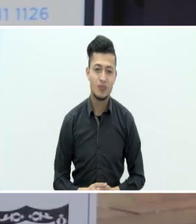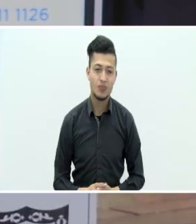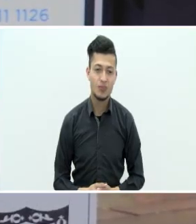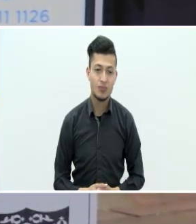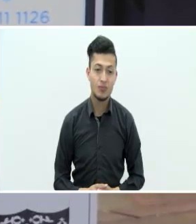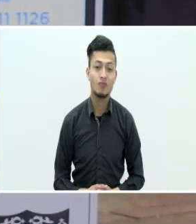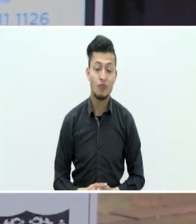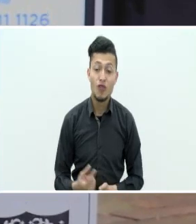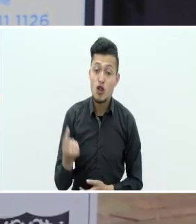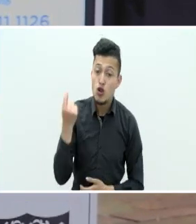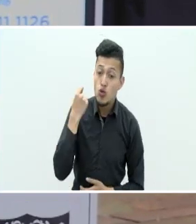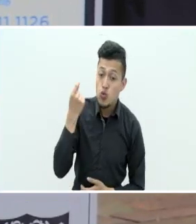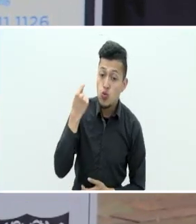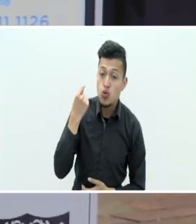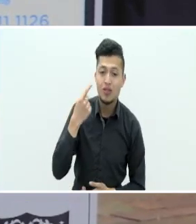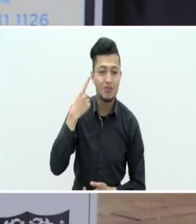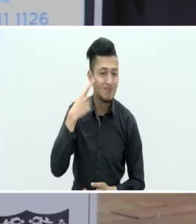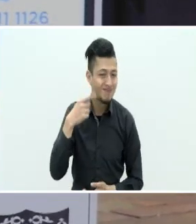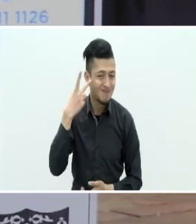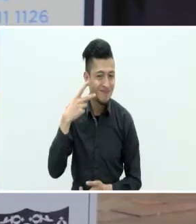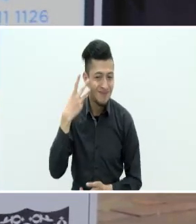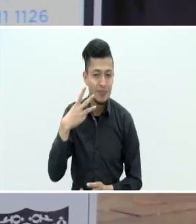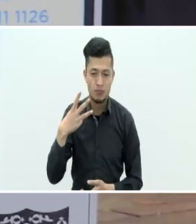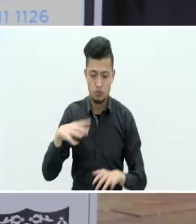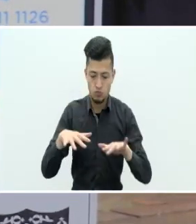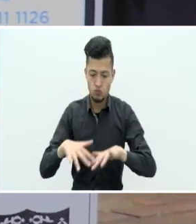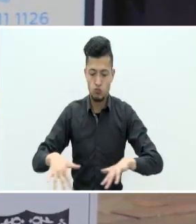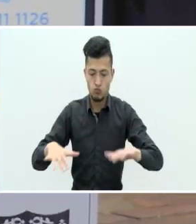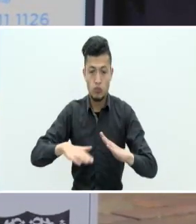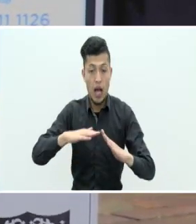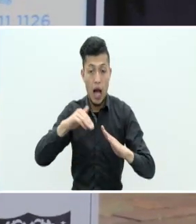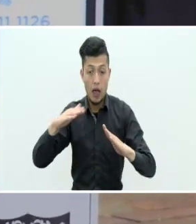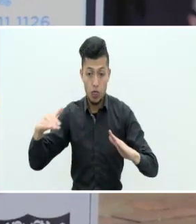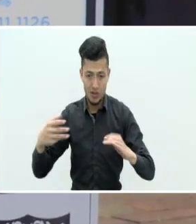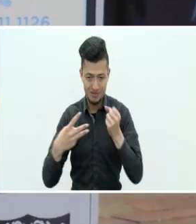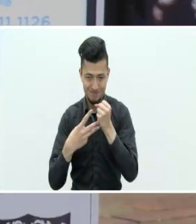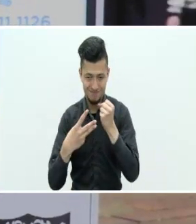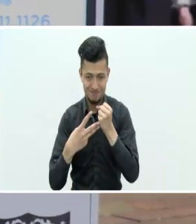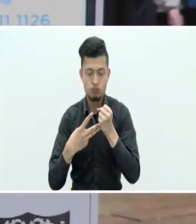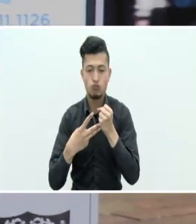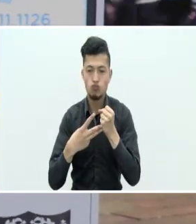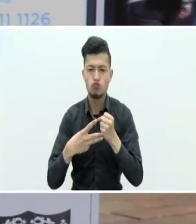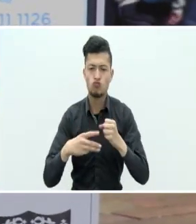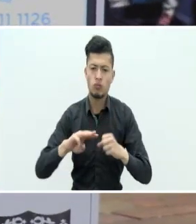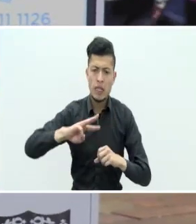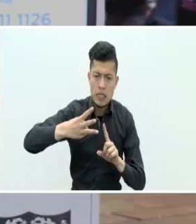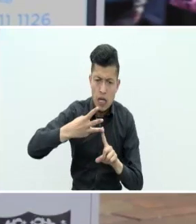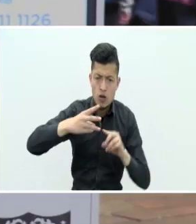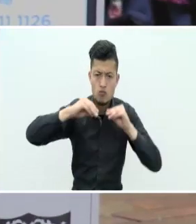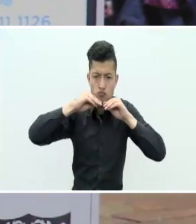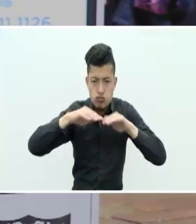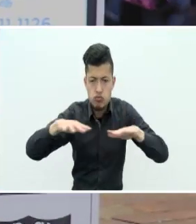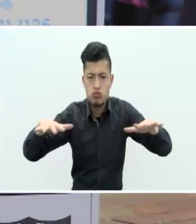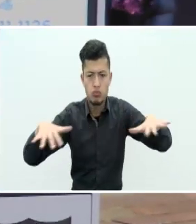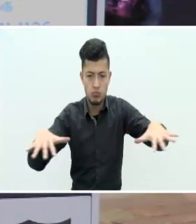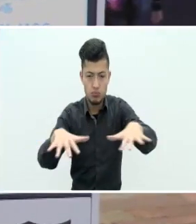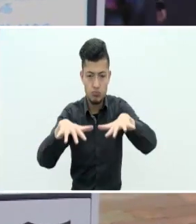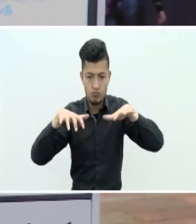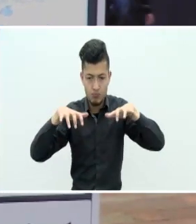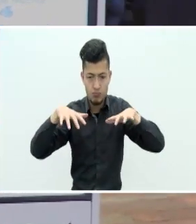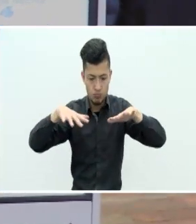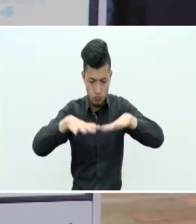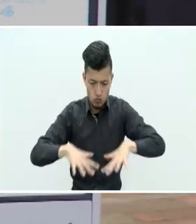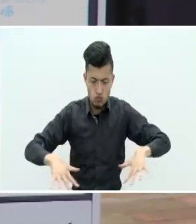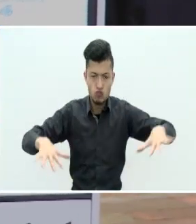Hace pocos días, la regional Antioquia del SENA llevó a cabo su tercer bootcamp. Se trató del campamento de entrenamiento enfocado